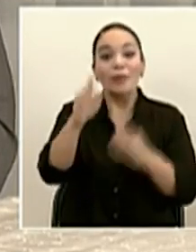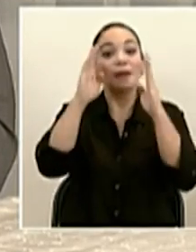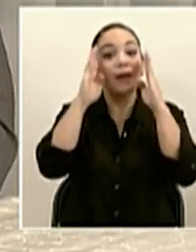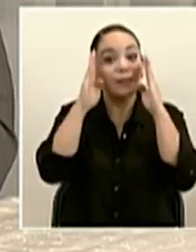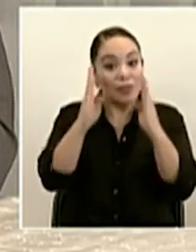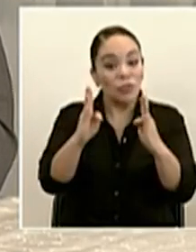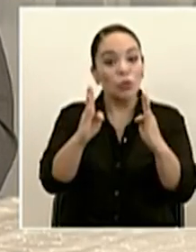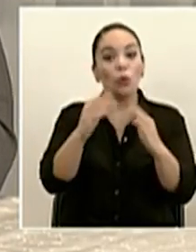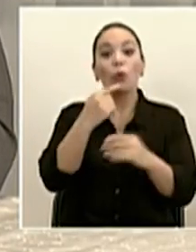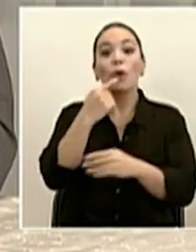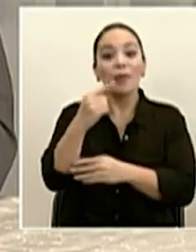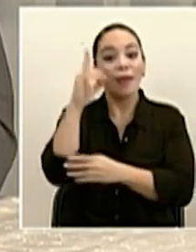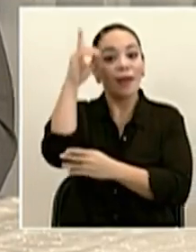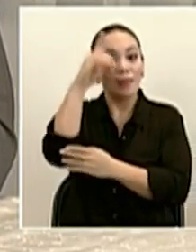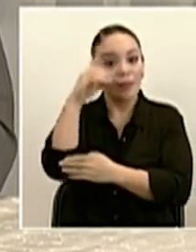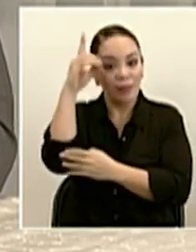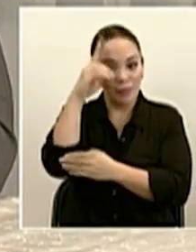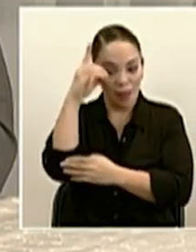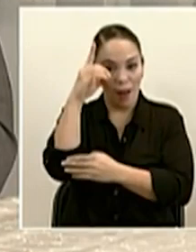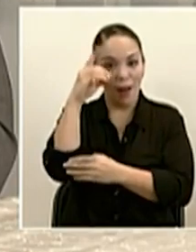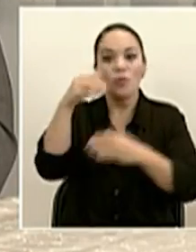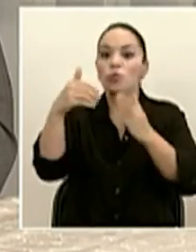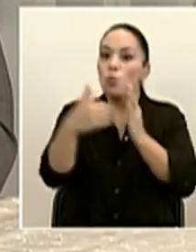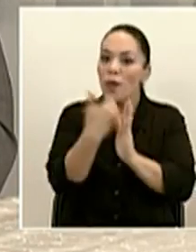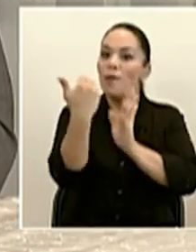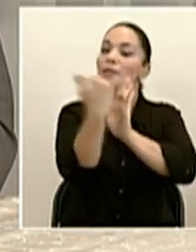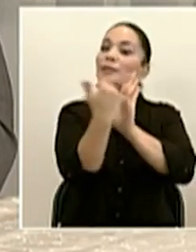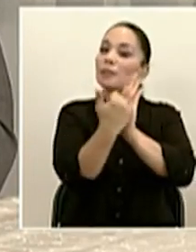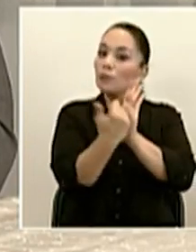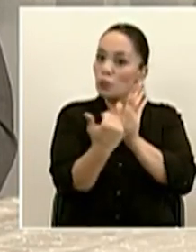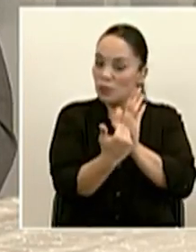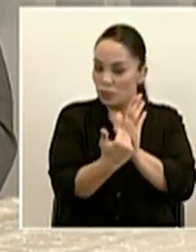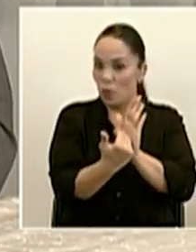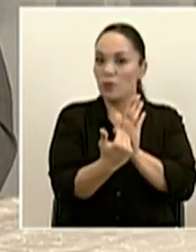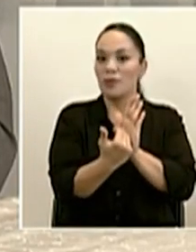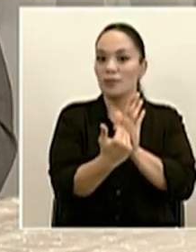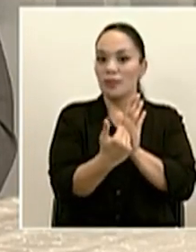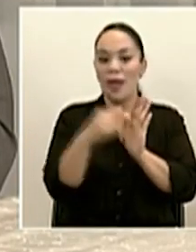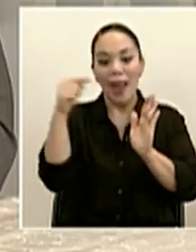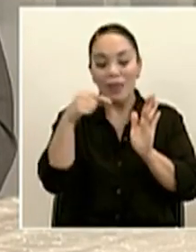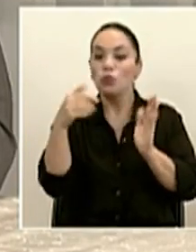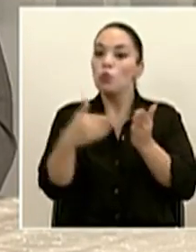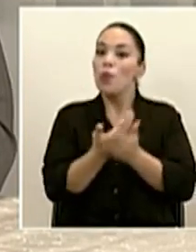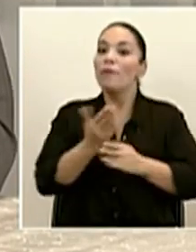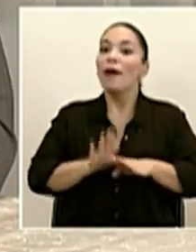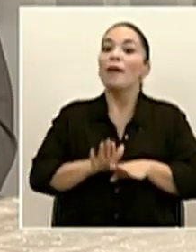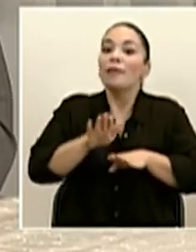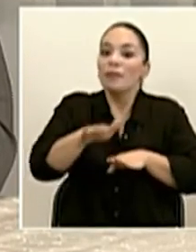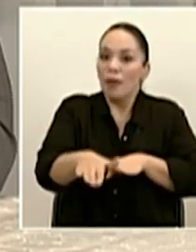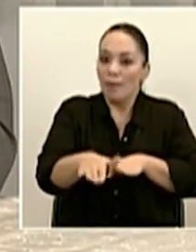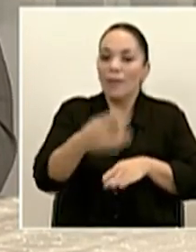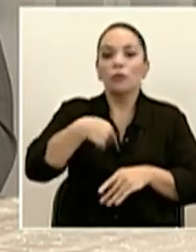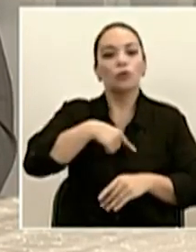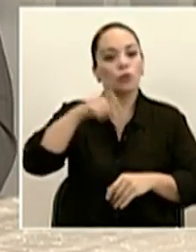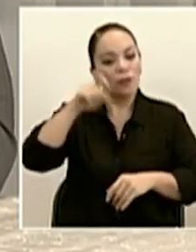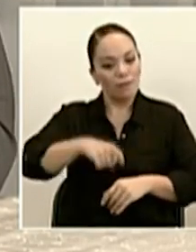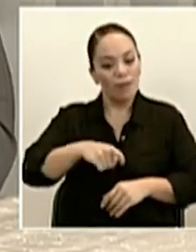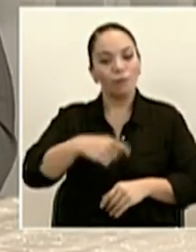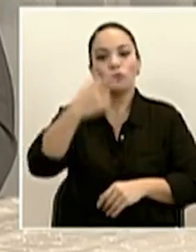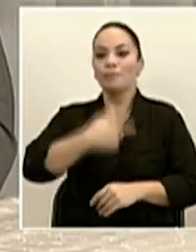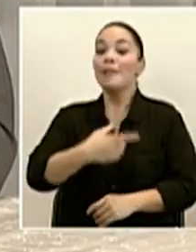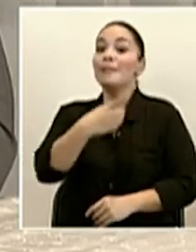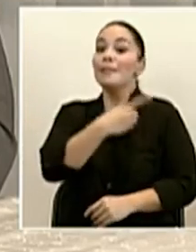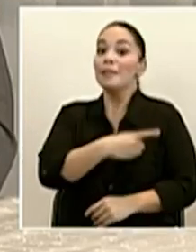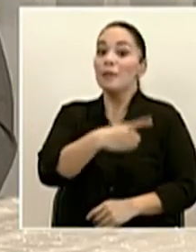diga don Daniel Salas, a las nuevas disposiciones, porque son la nueva etapa donde tenemos que disciplinarnos